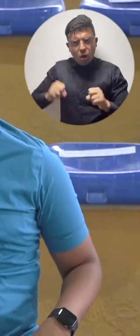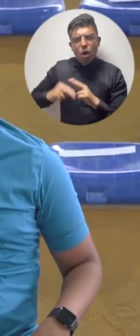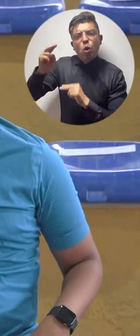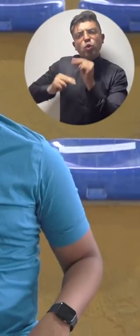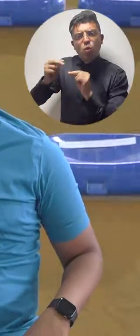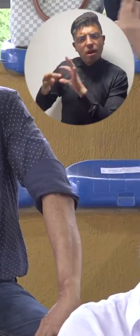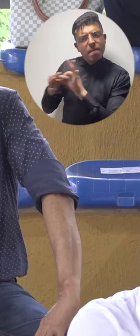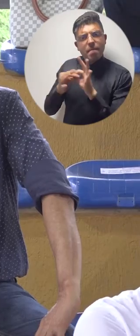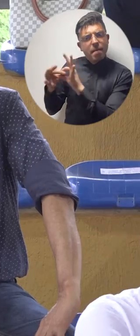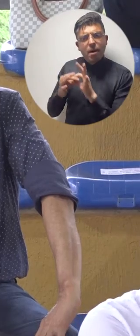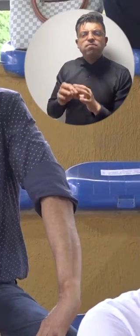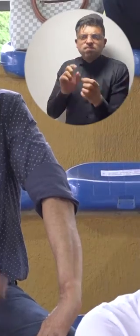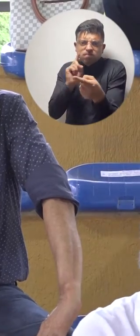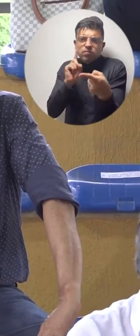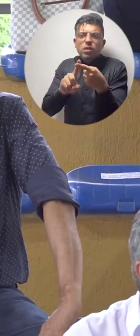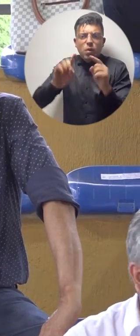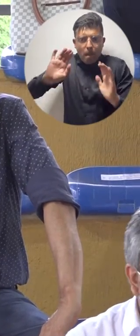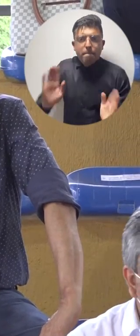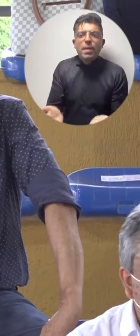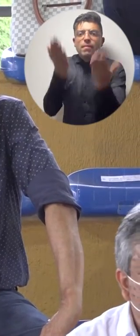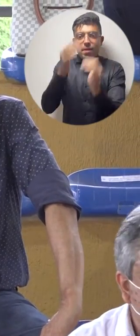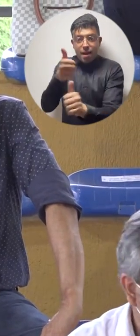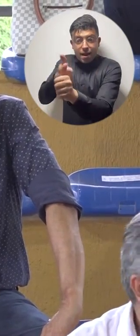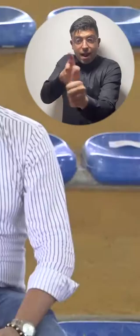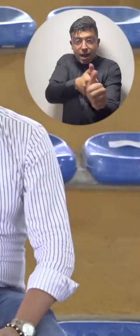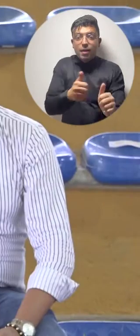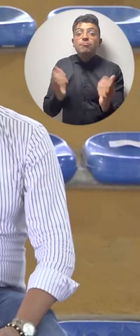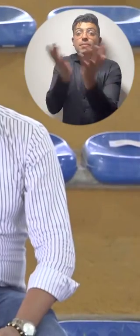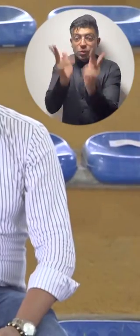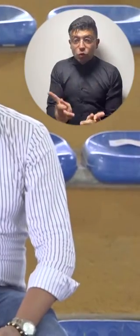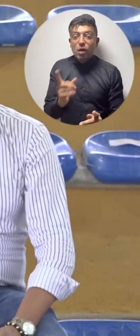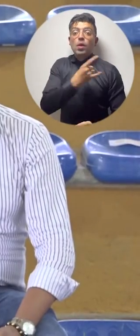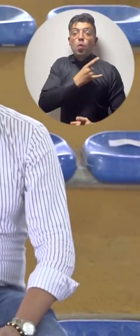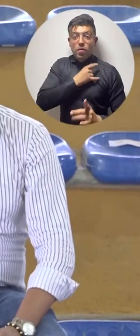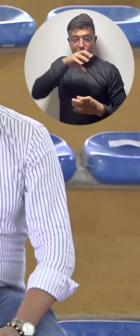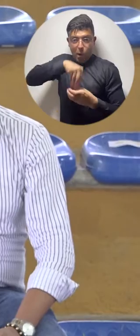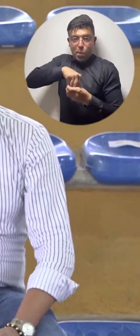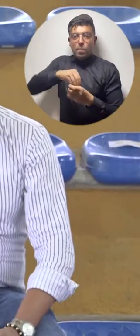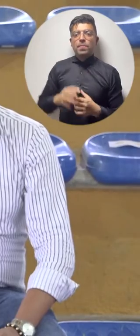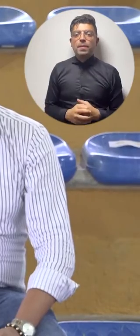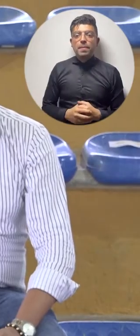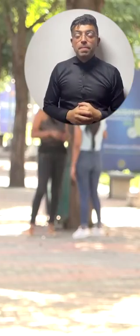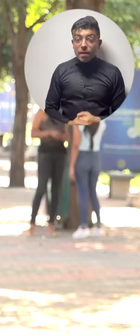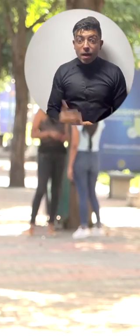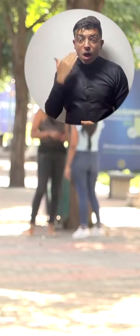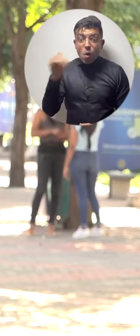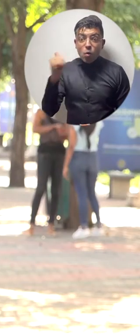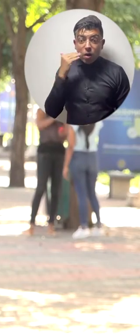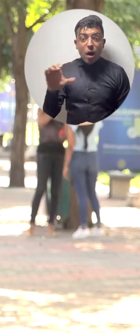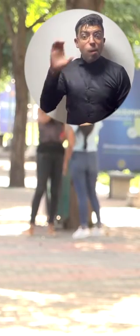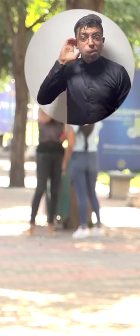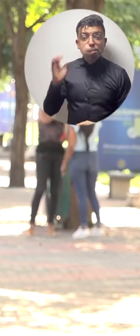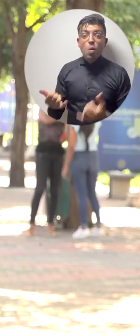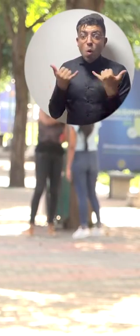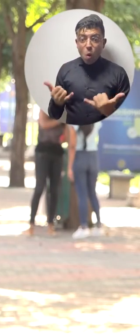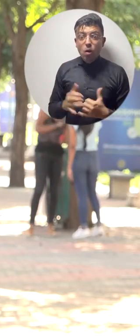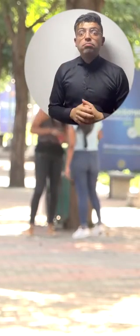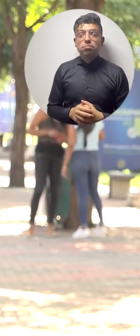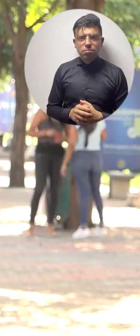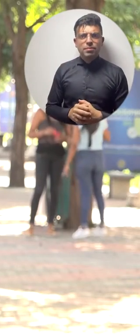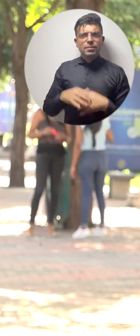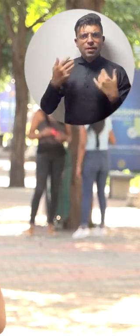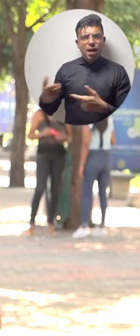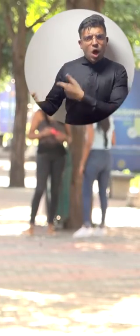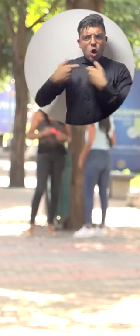construir en colectividad, en función y en beneficio de cada uno de los estudiantes de la universidad. Que haya una mujer hoy en